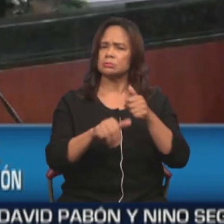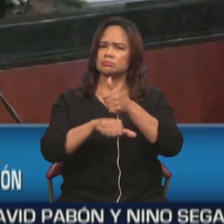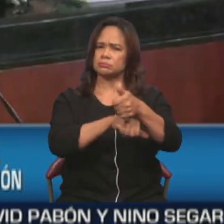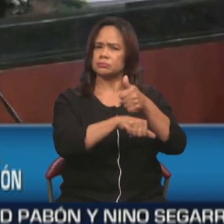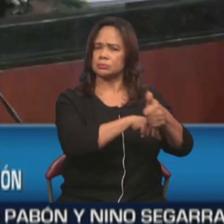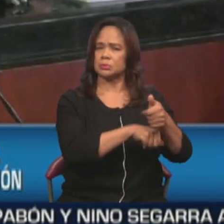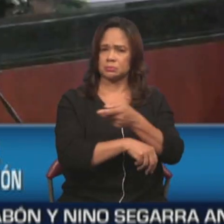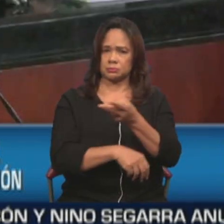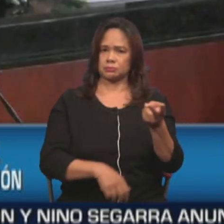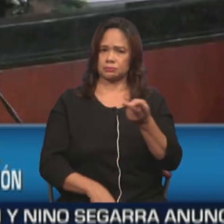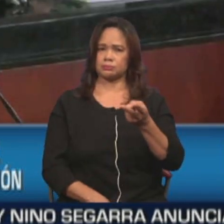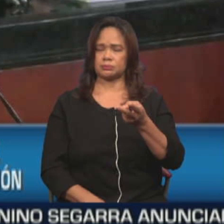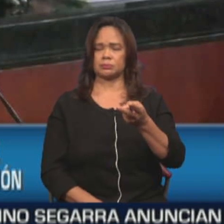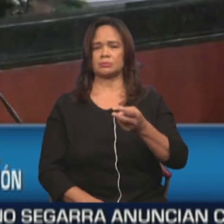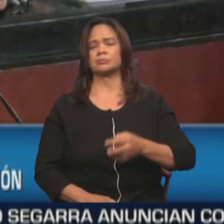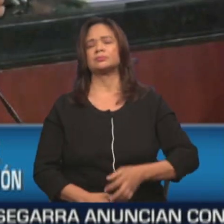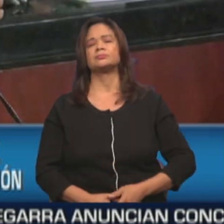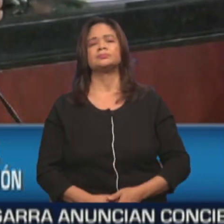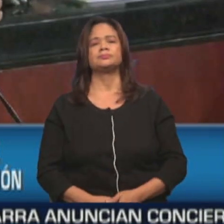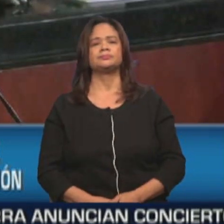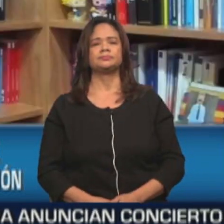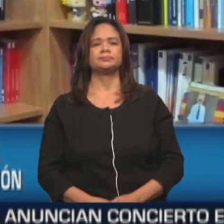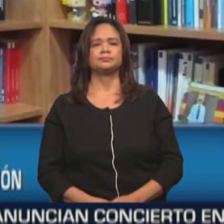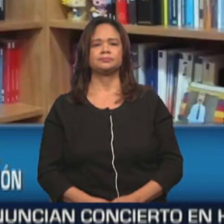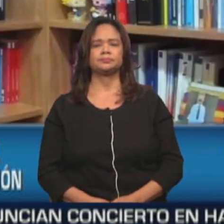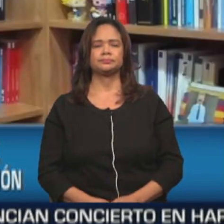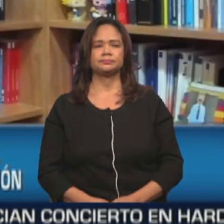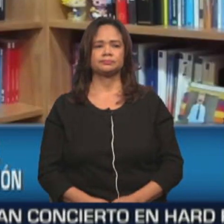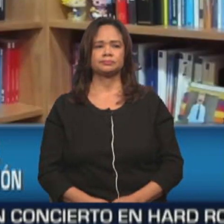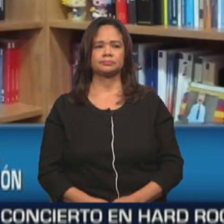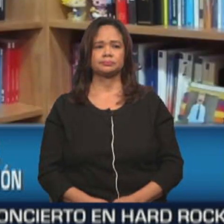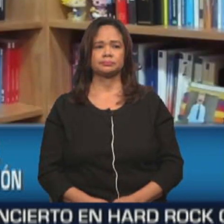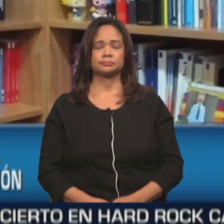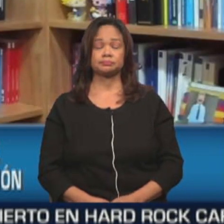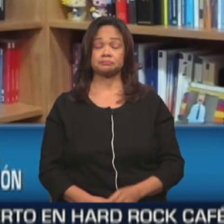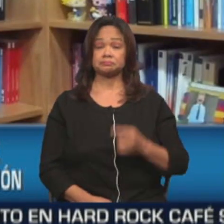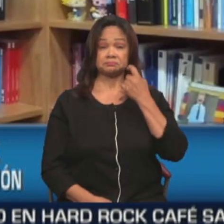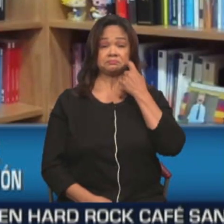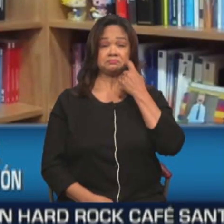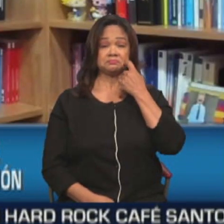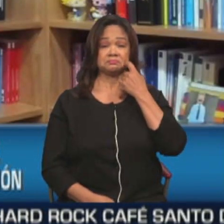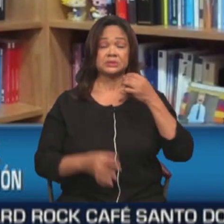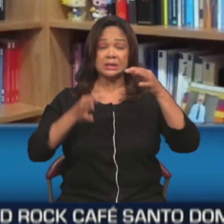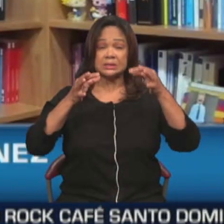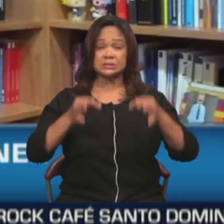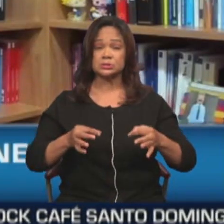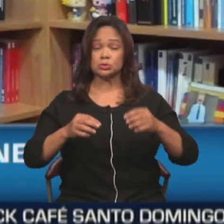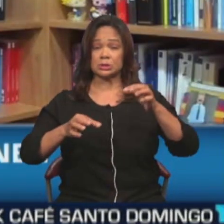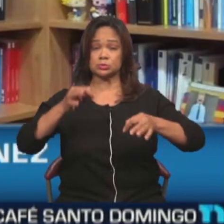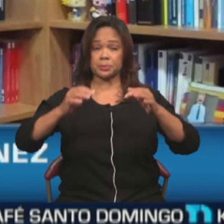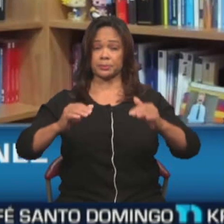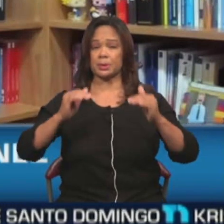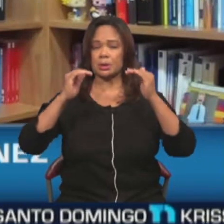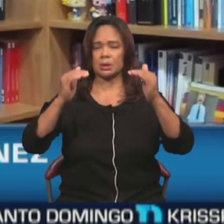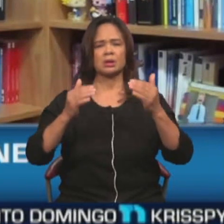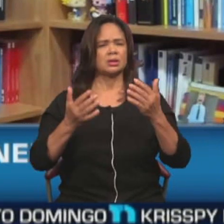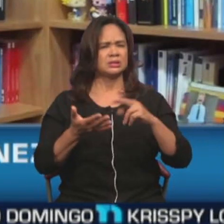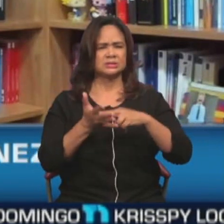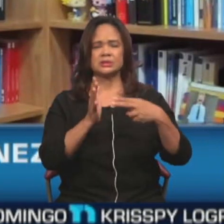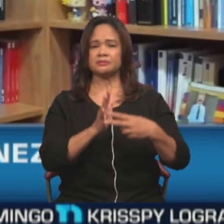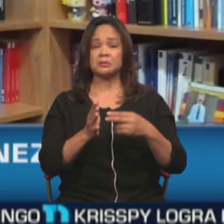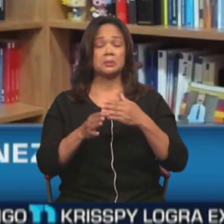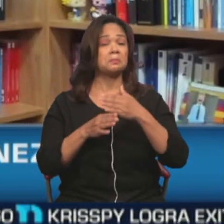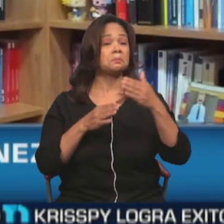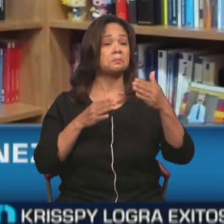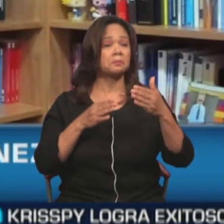en contra de los únicos condenados por el caso. La decisión que recientemente se hizo pública concluye el proceso de